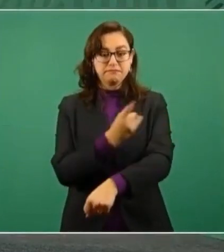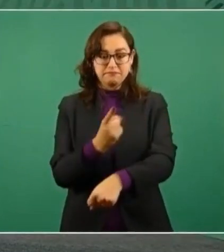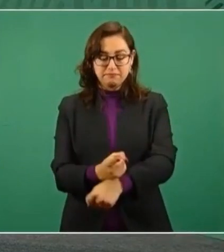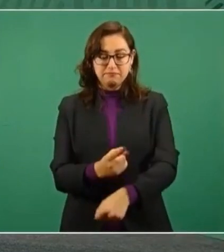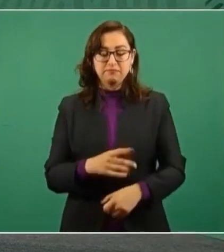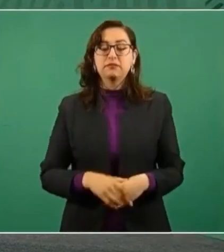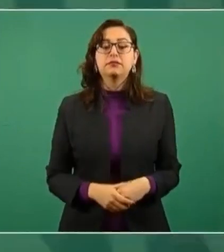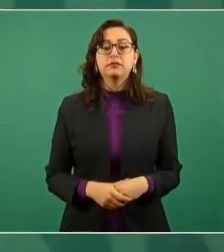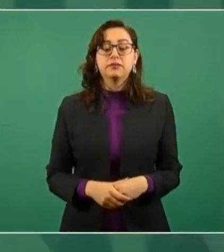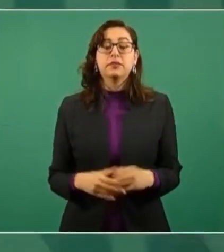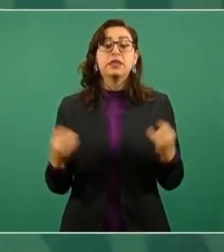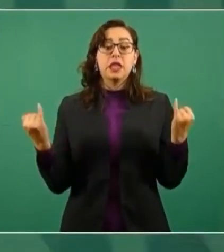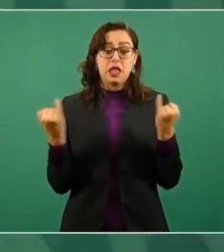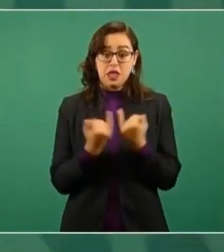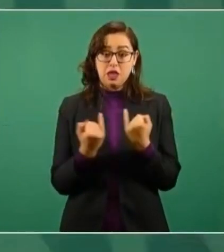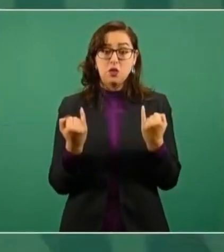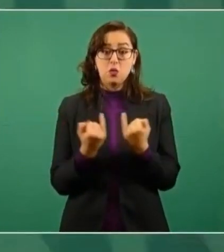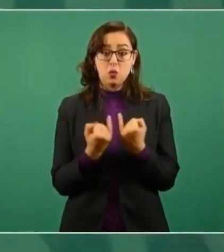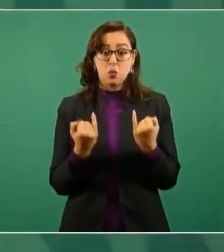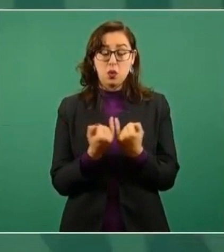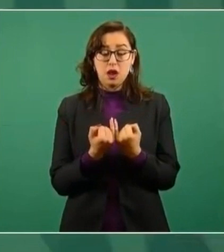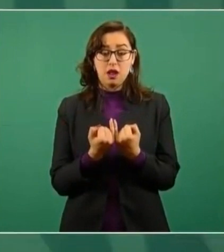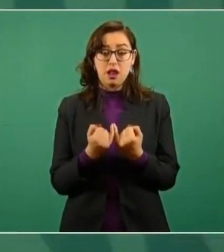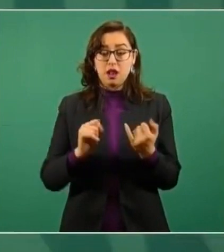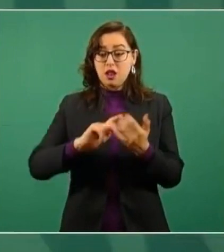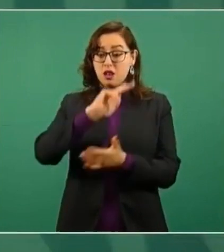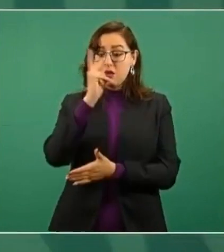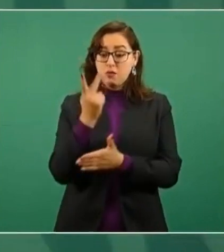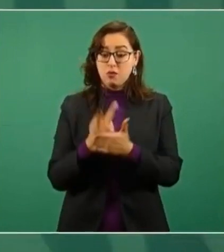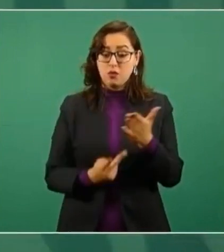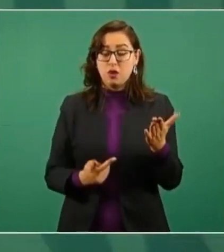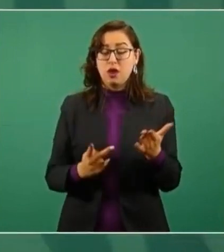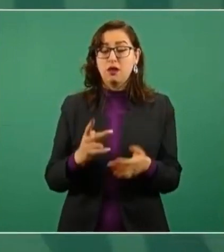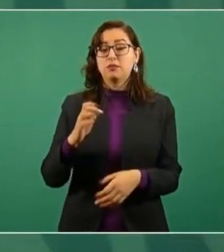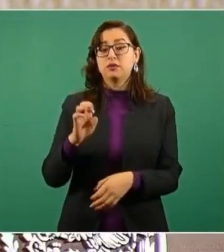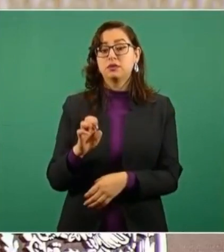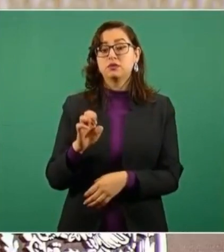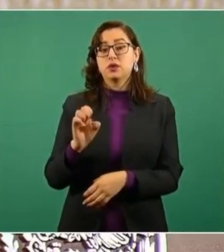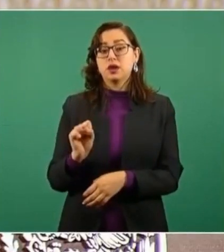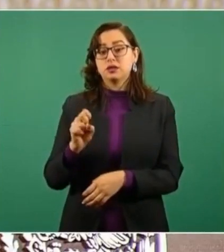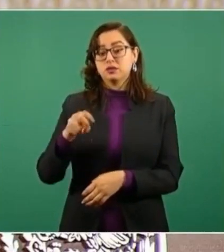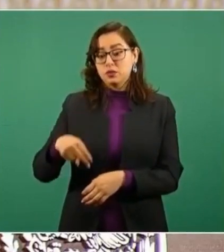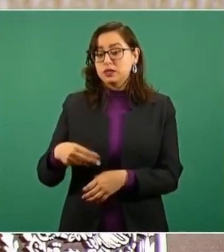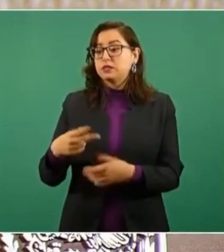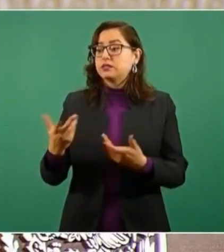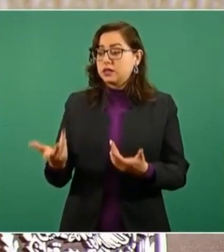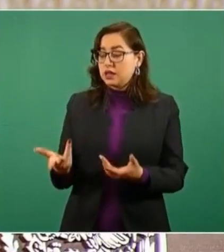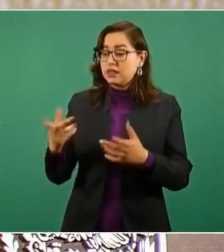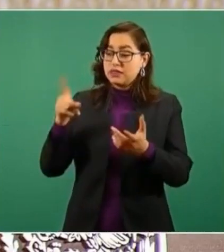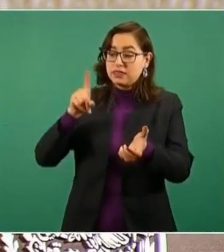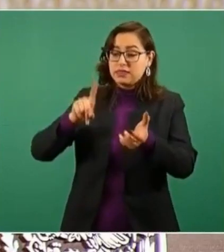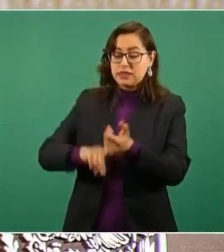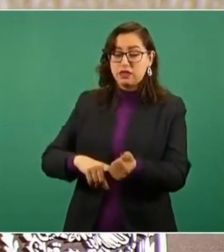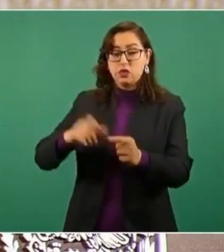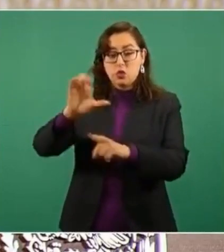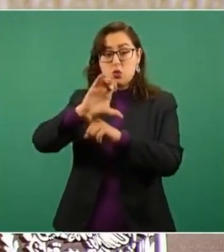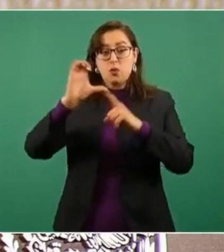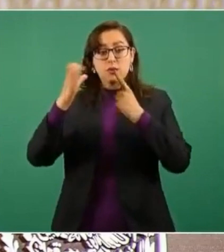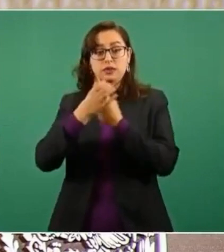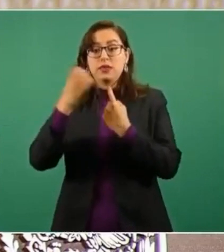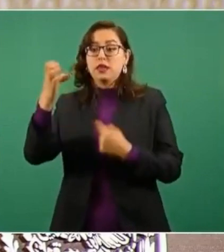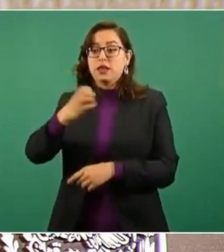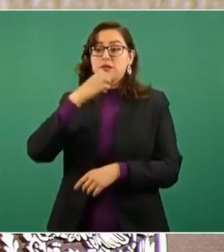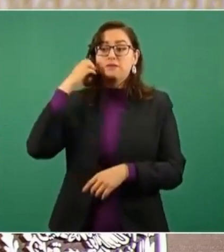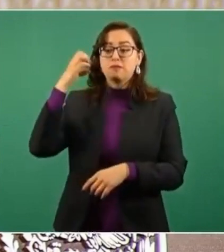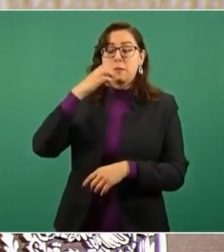atención e importancia al programa de la Escuela Es Nuestra, impulsando la conformación de comités escolares y la dispersión